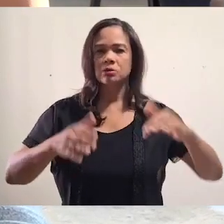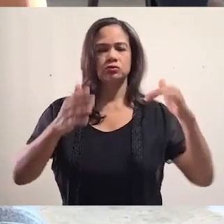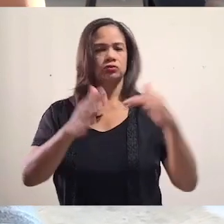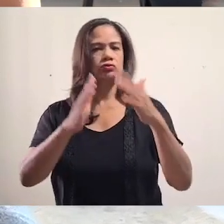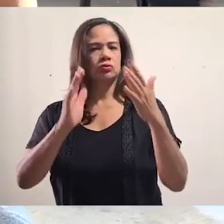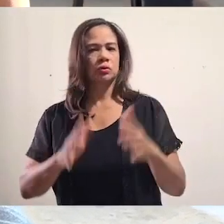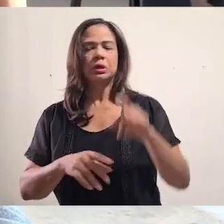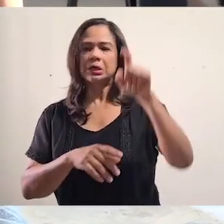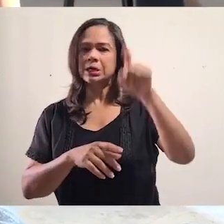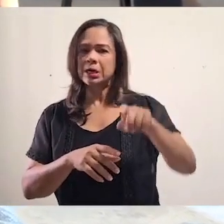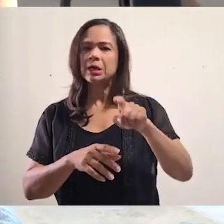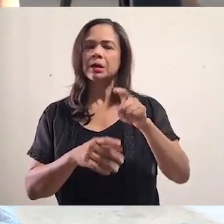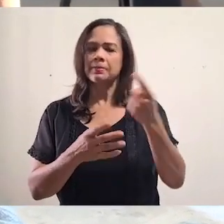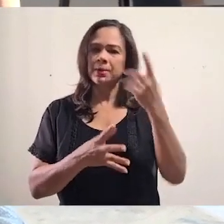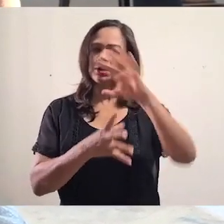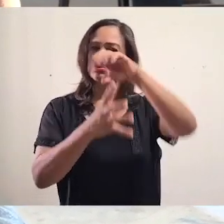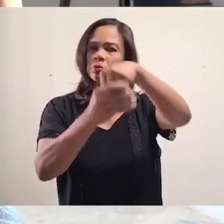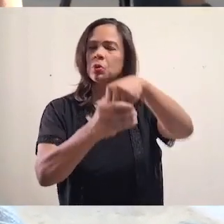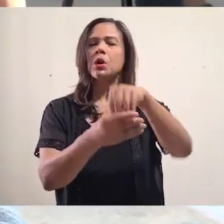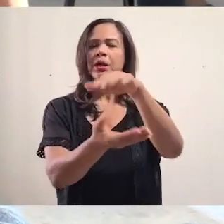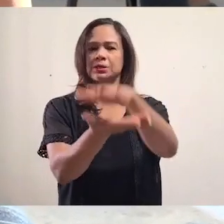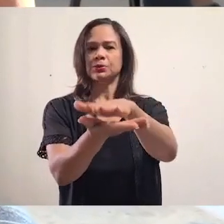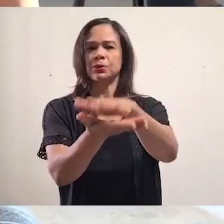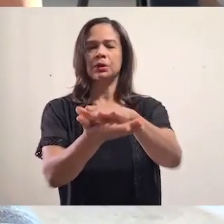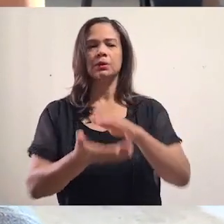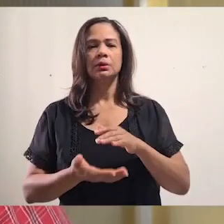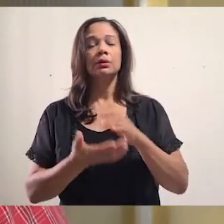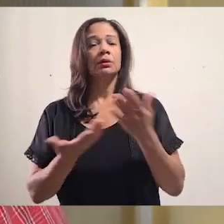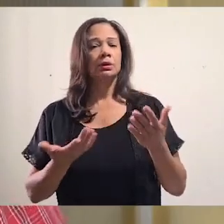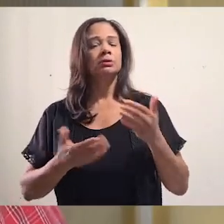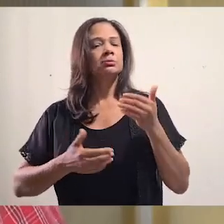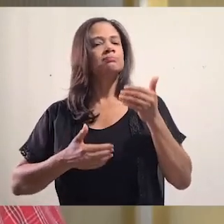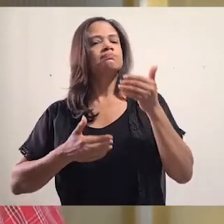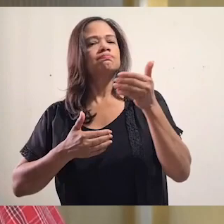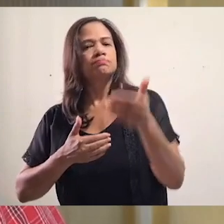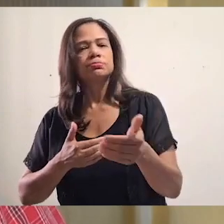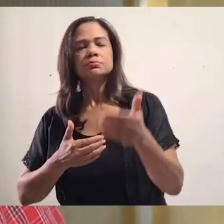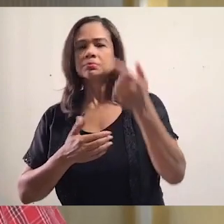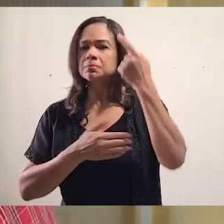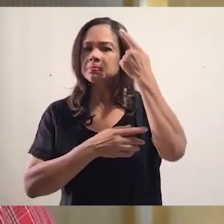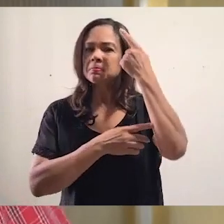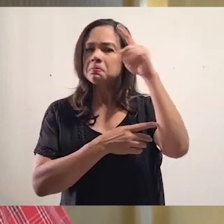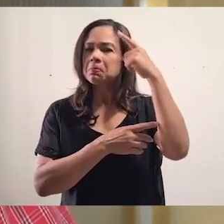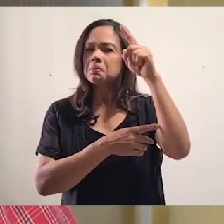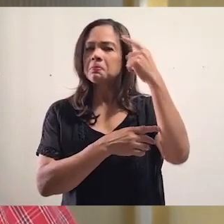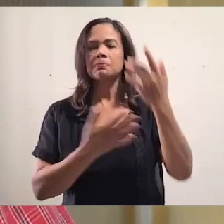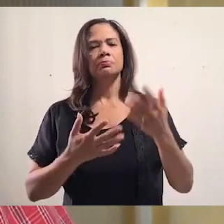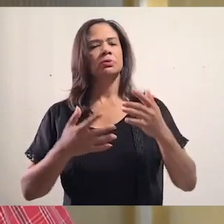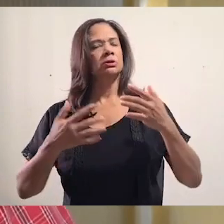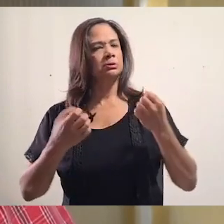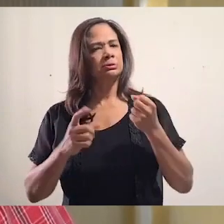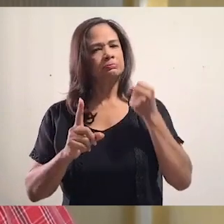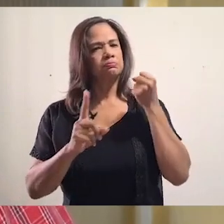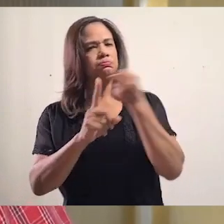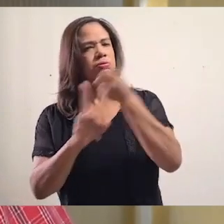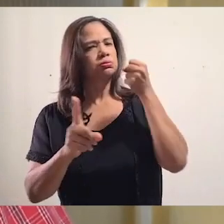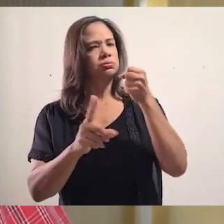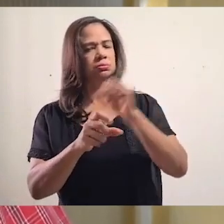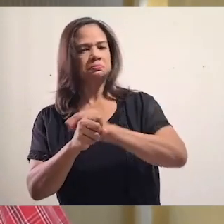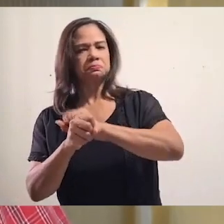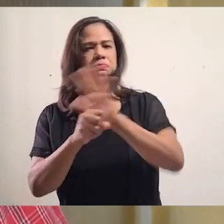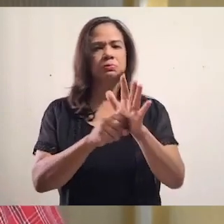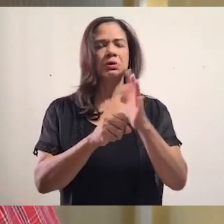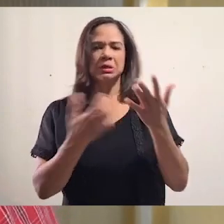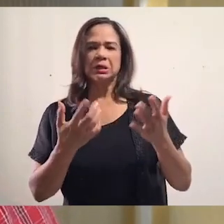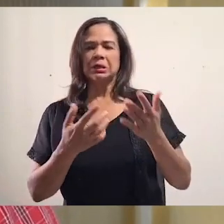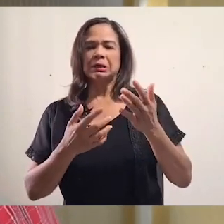tengan lo necesario para estar en este centro. Es un paso hacia adelante porque ha sido muy fuerte el hecho de la